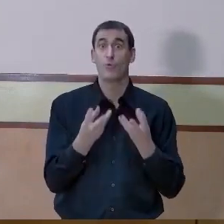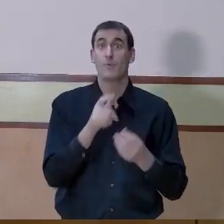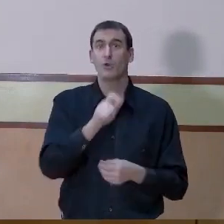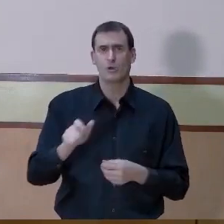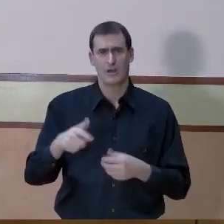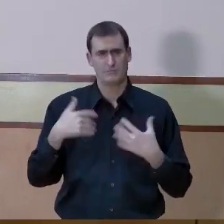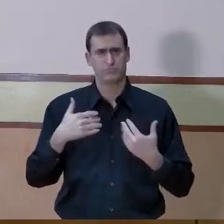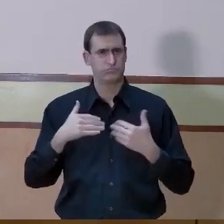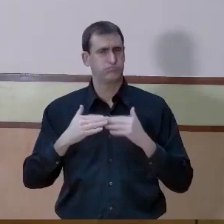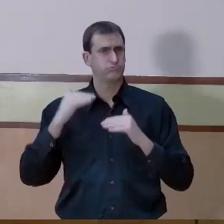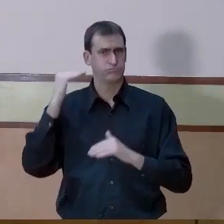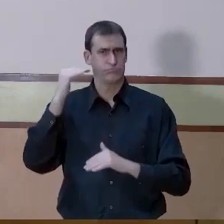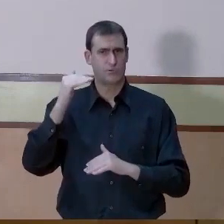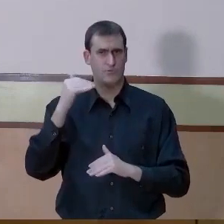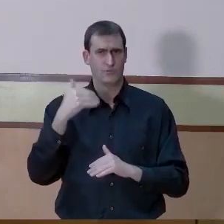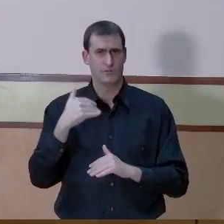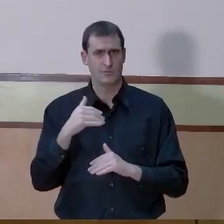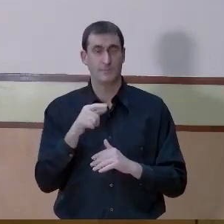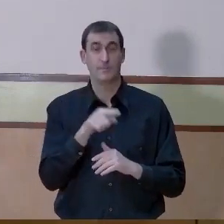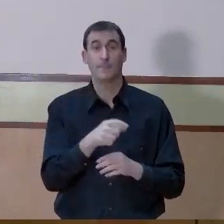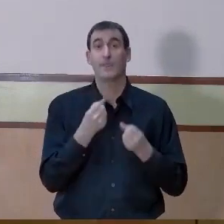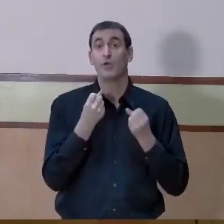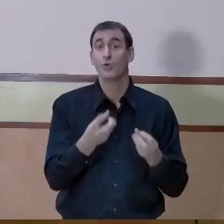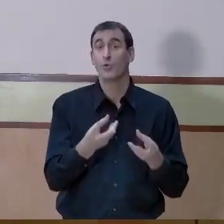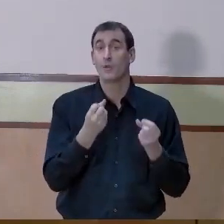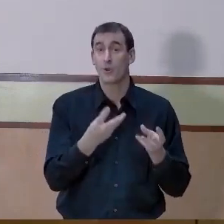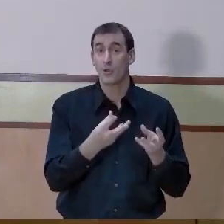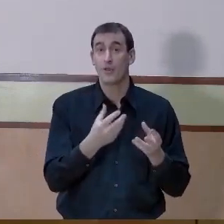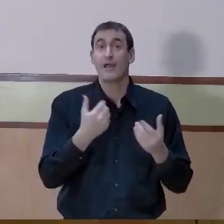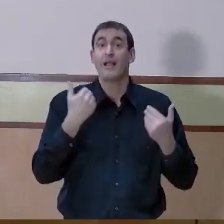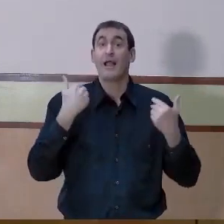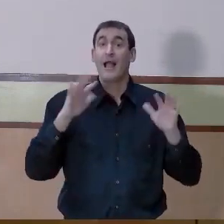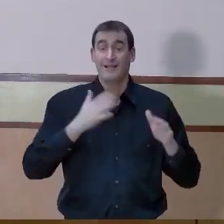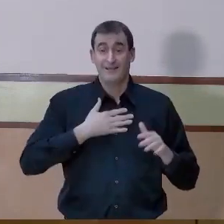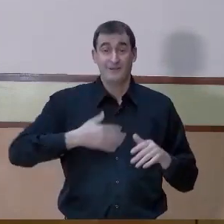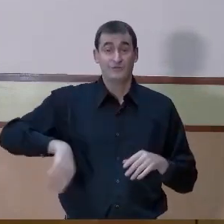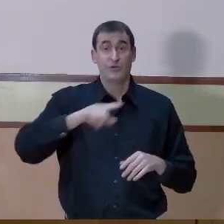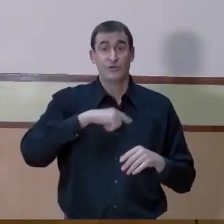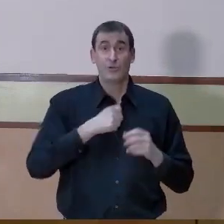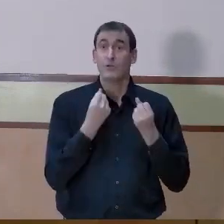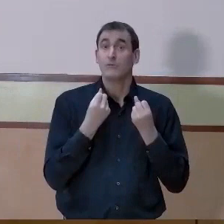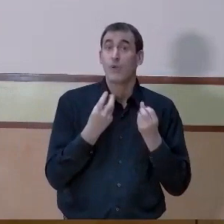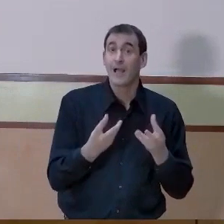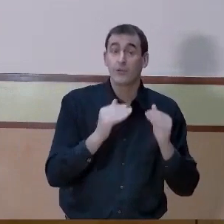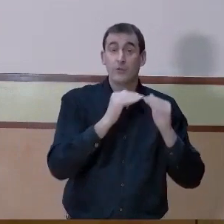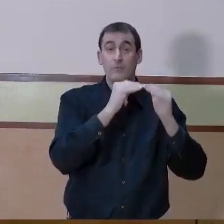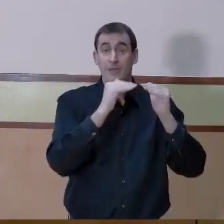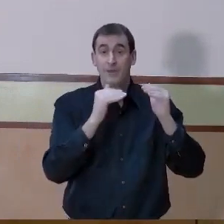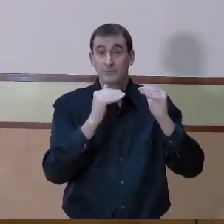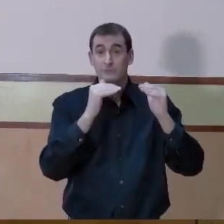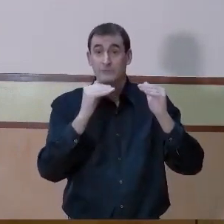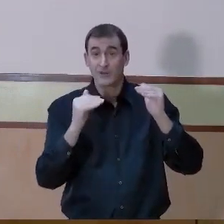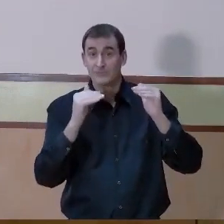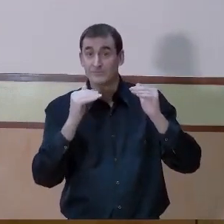es un número que evidentemente, aunque nosotros vayamos descendiendo el número de casos, la curva vaya descendiendo,